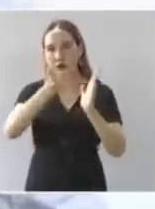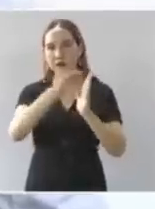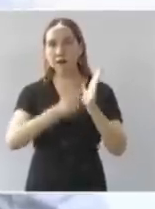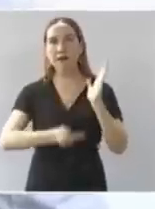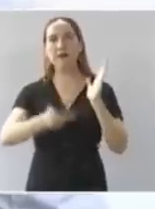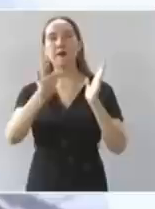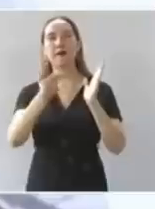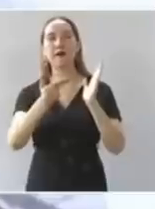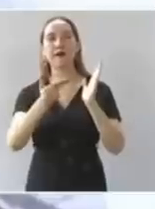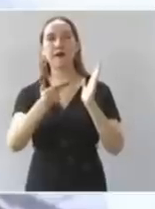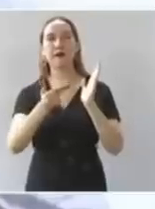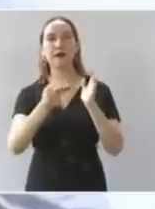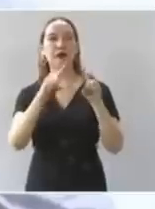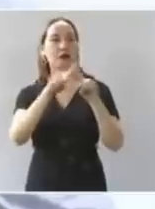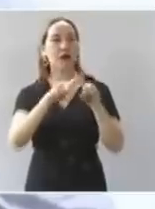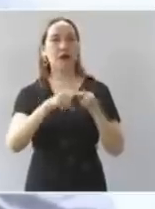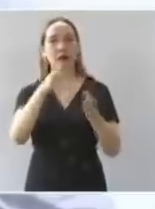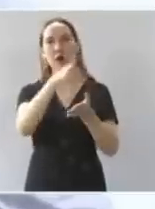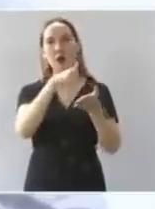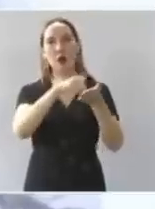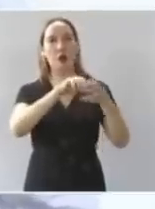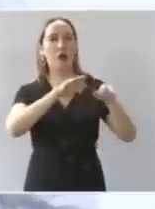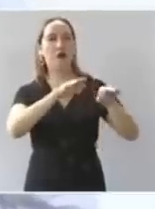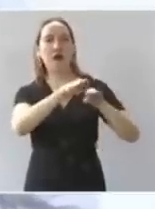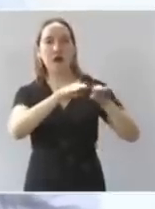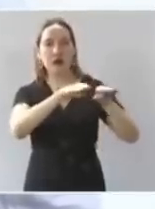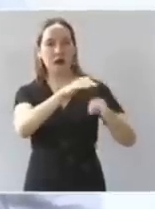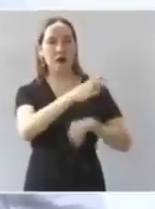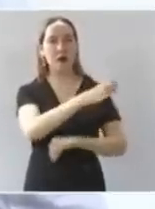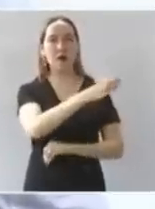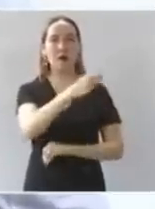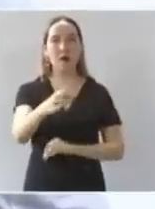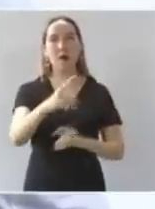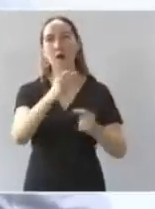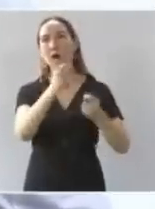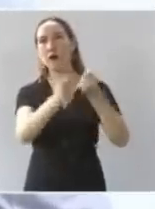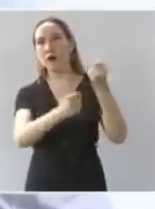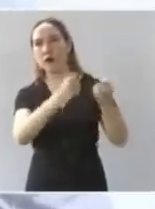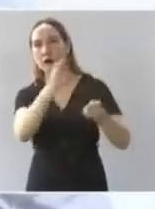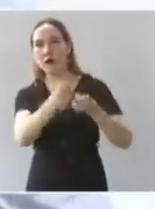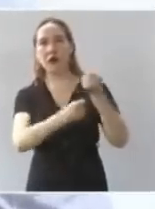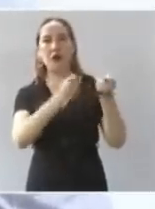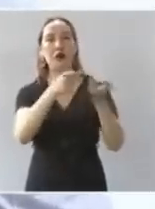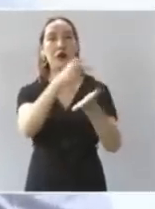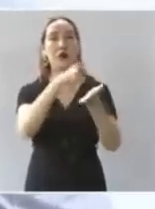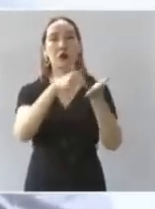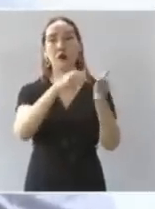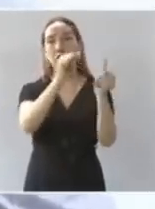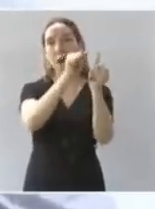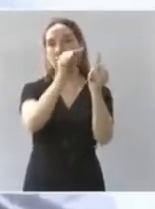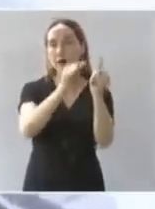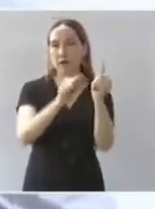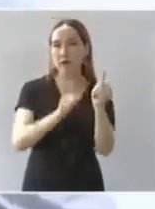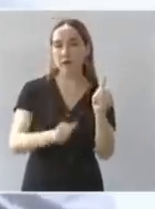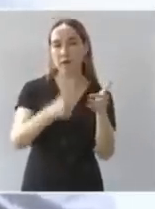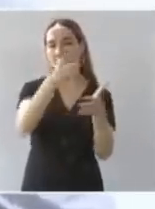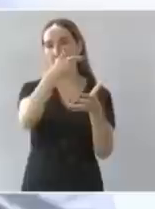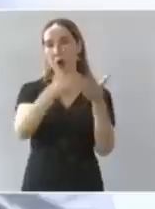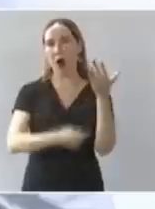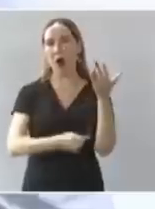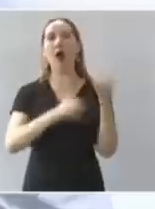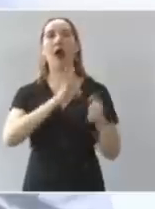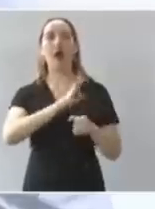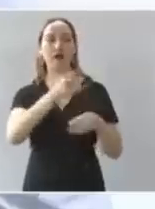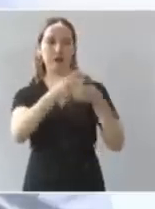en las tiendas en el campo en las artesanías y se les paga